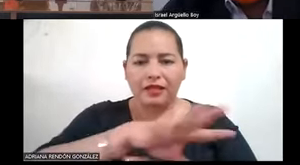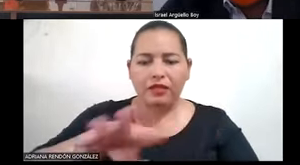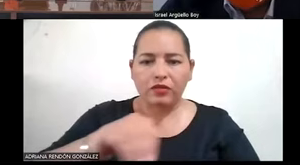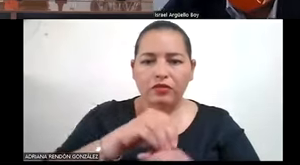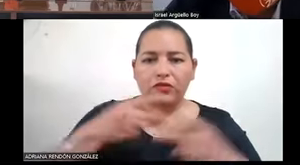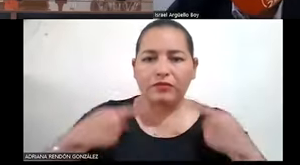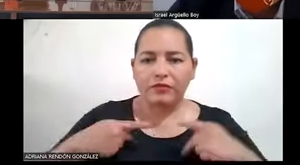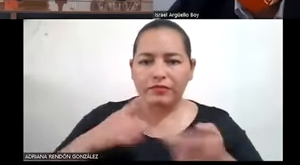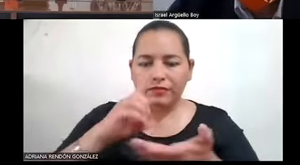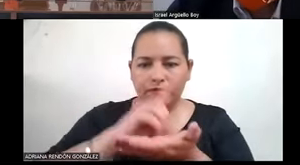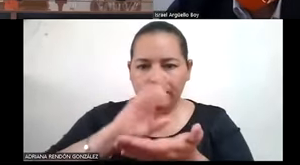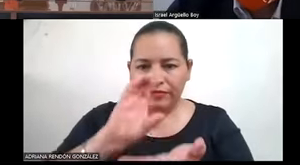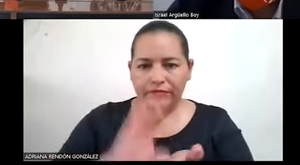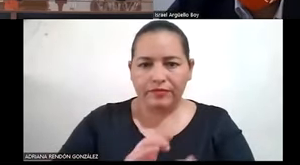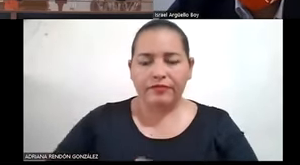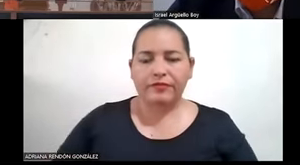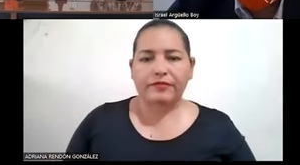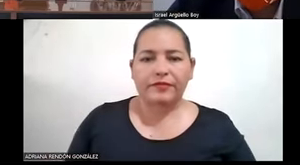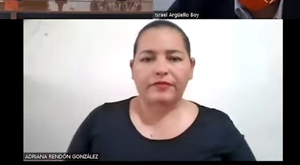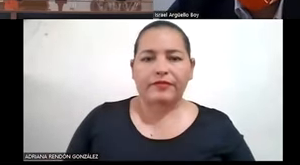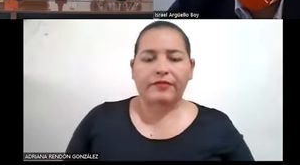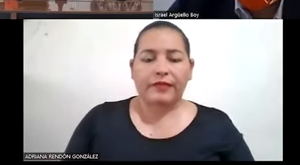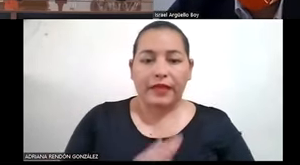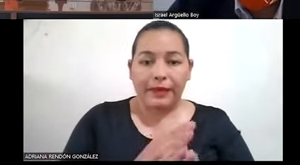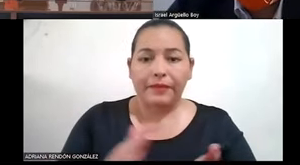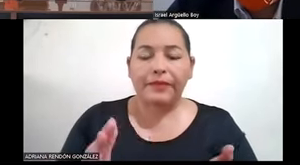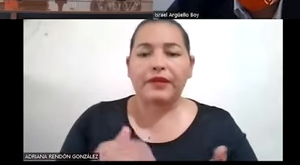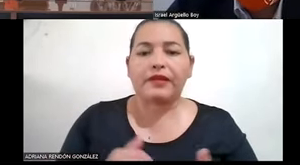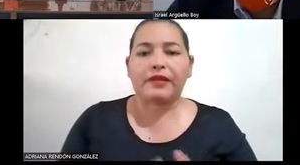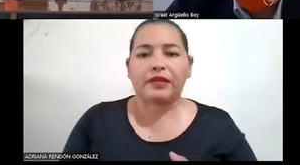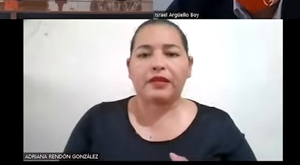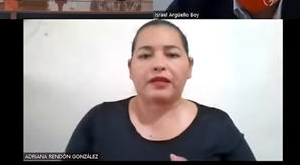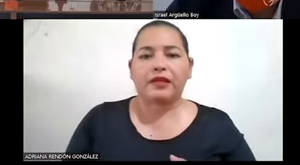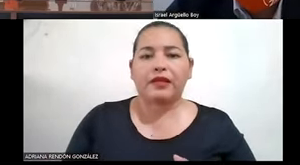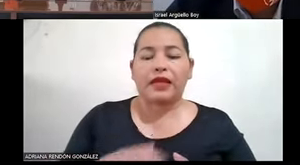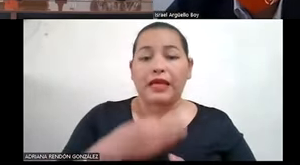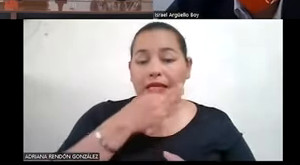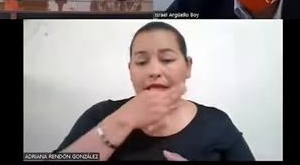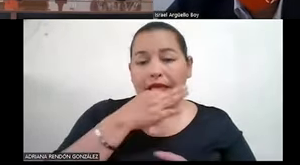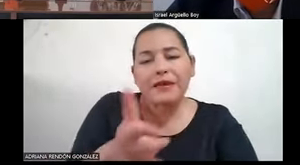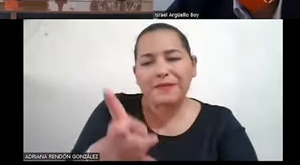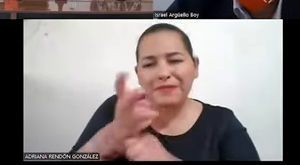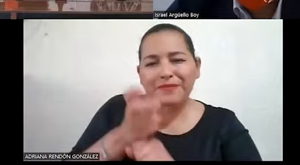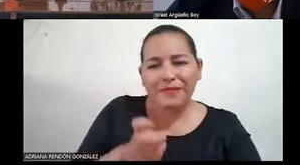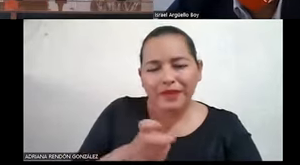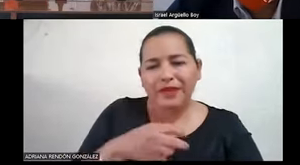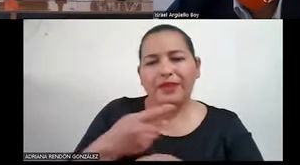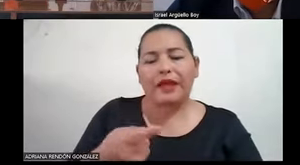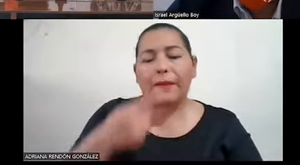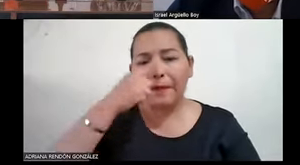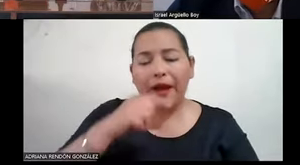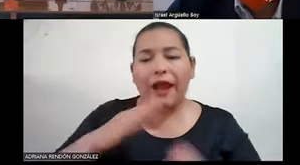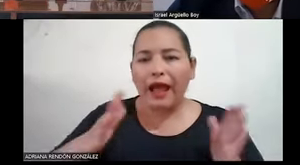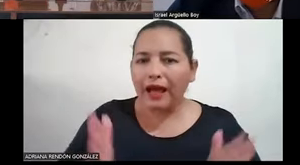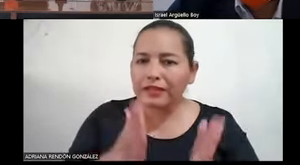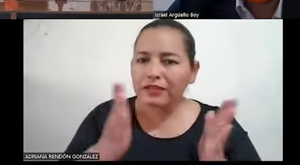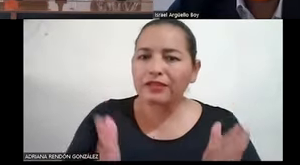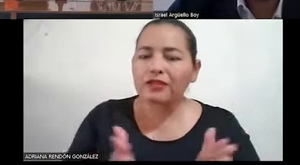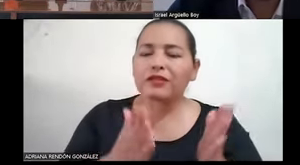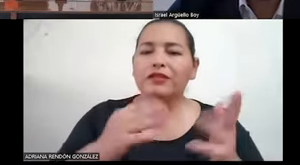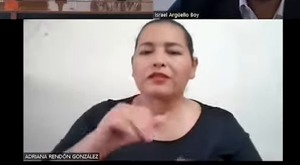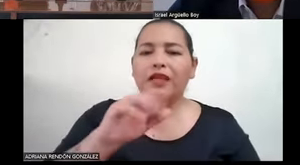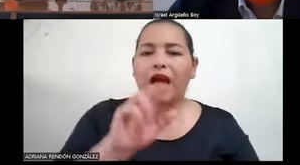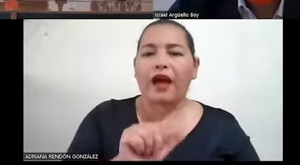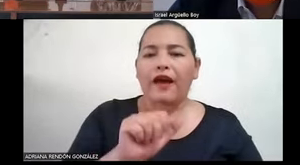que además indica la imperiosa necesidad de implementar acciones afirmativas que permitan la